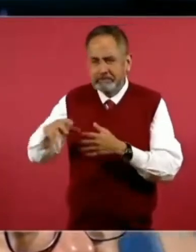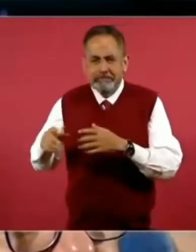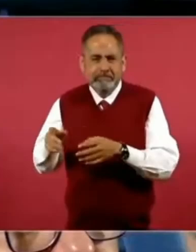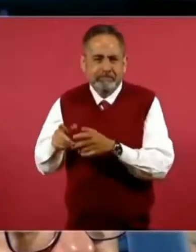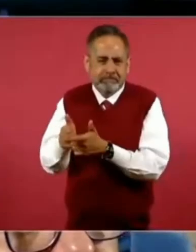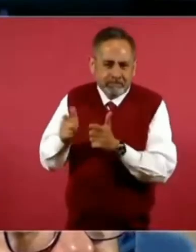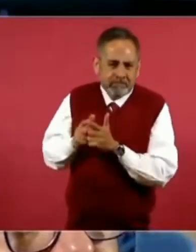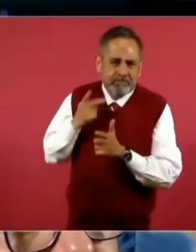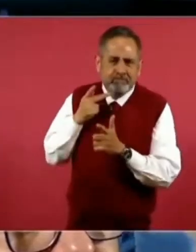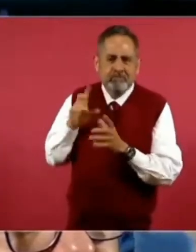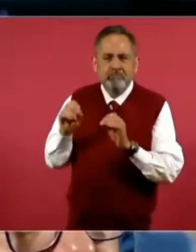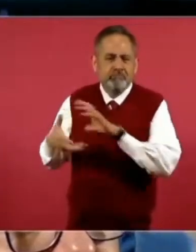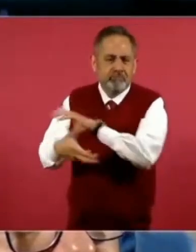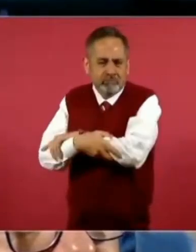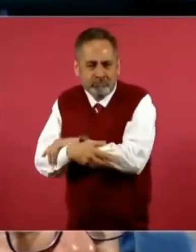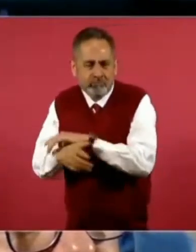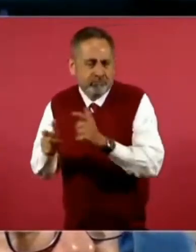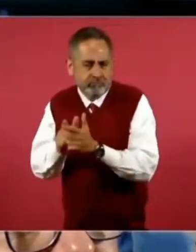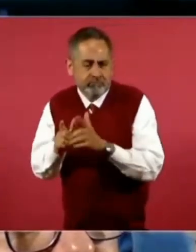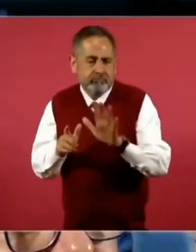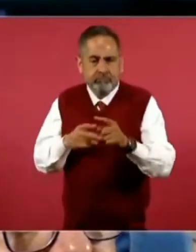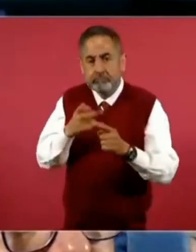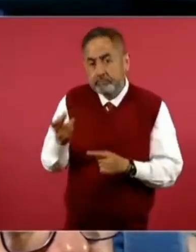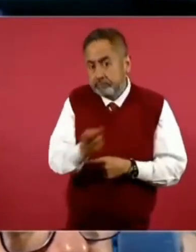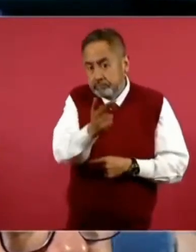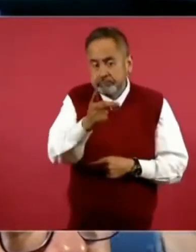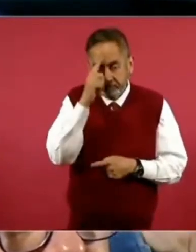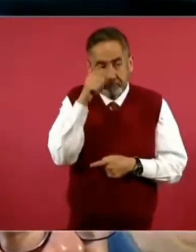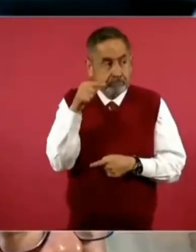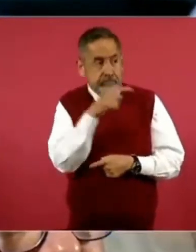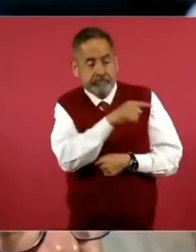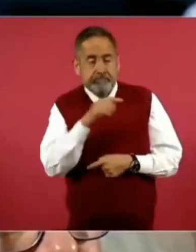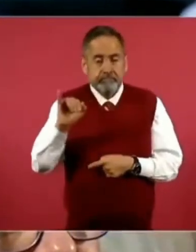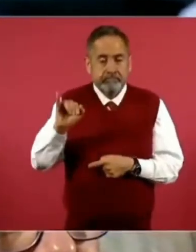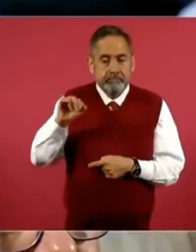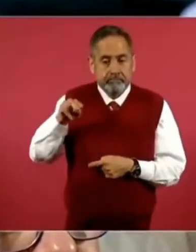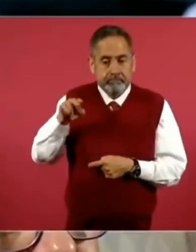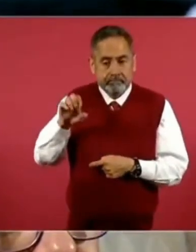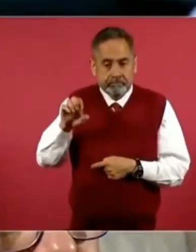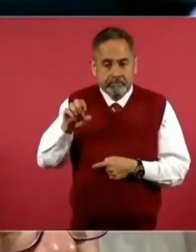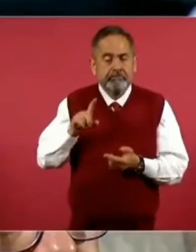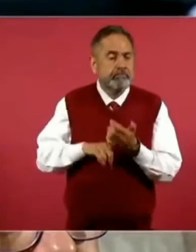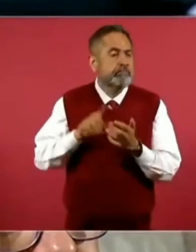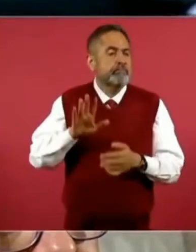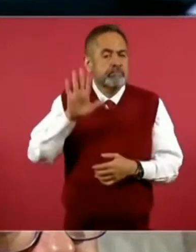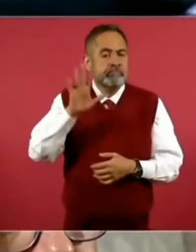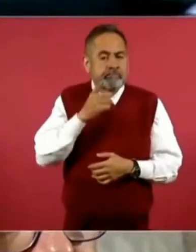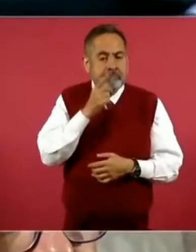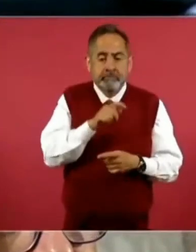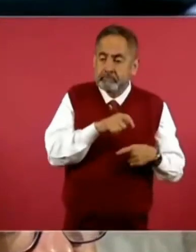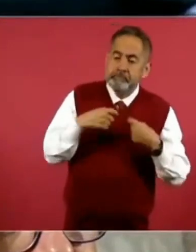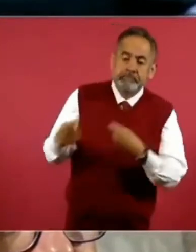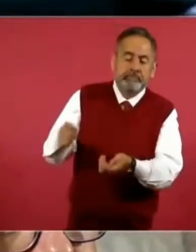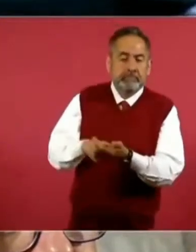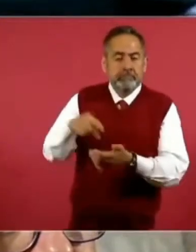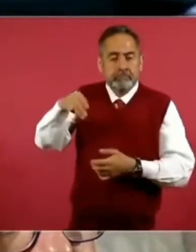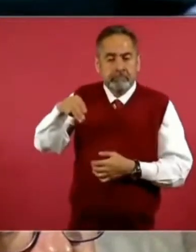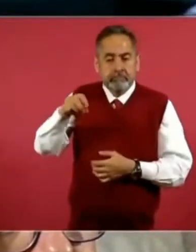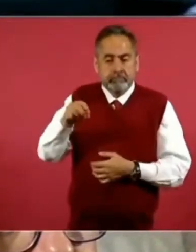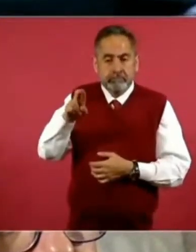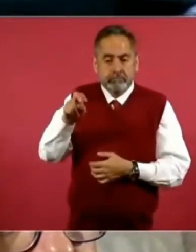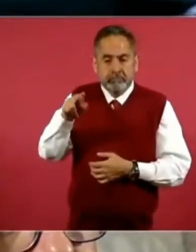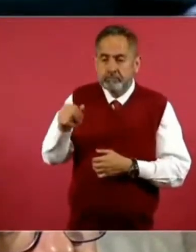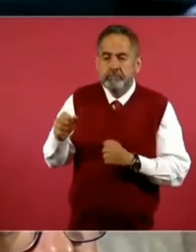partido. Primero, preguntarle ese perfil a que en el INE precisamente se le pueda dar a Morena y aliados a la